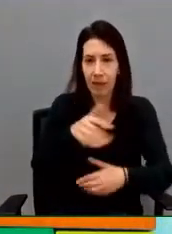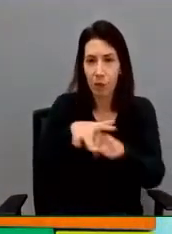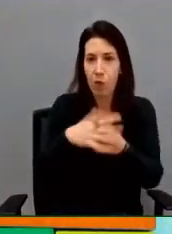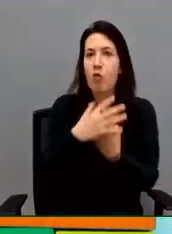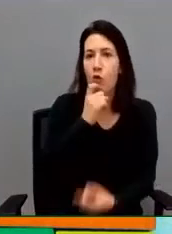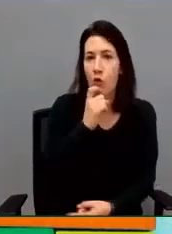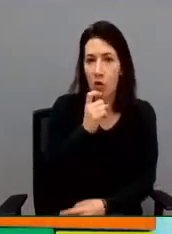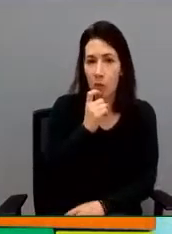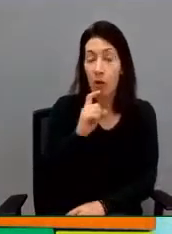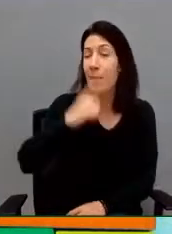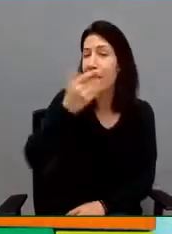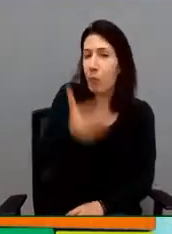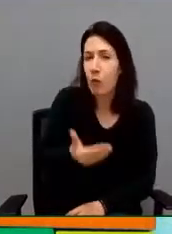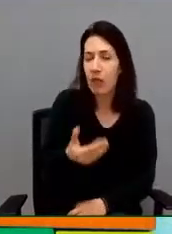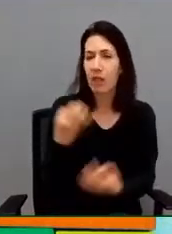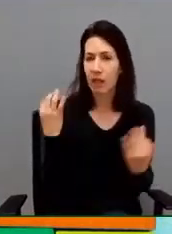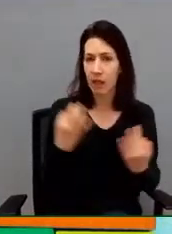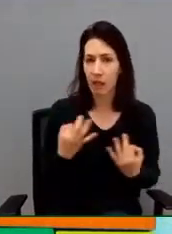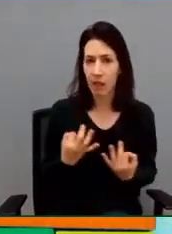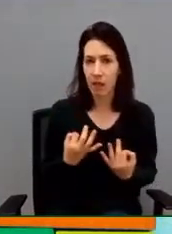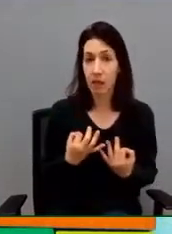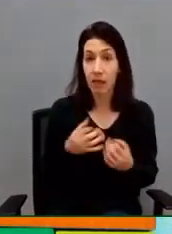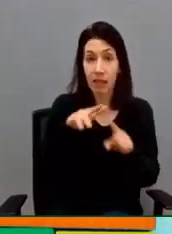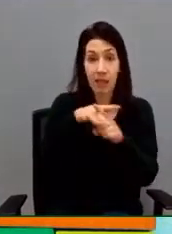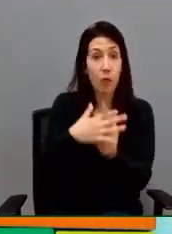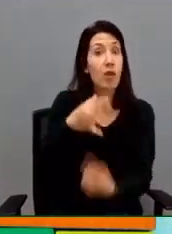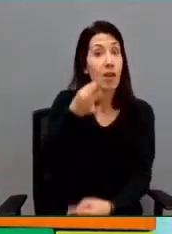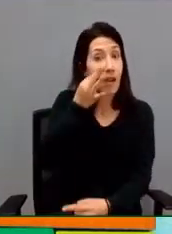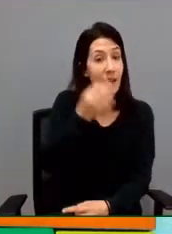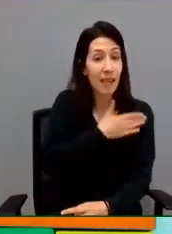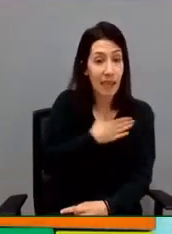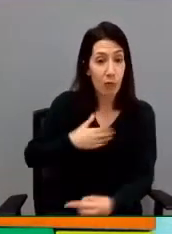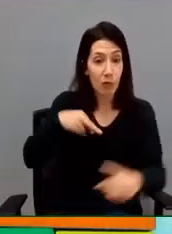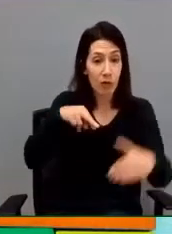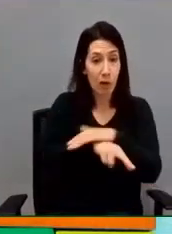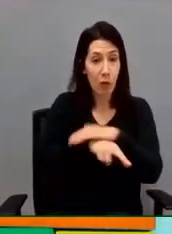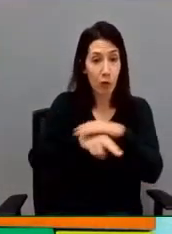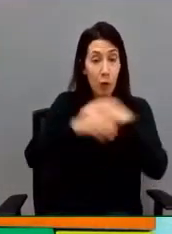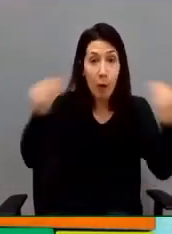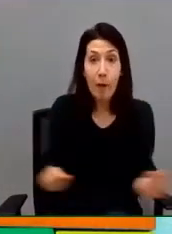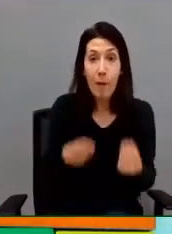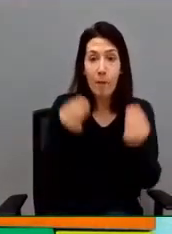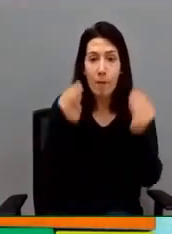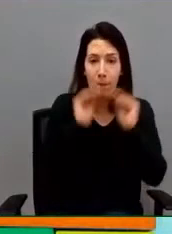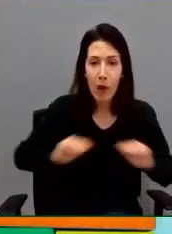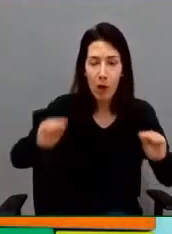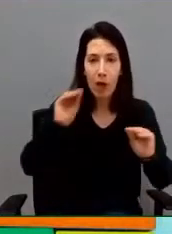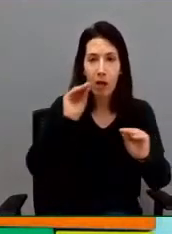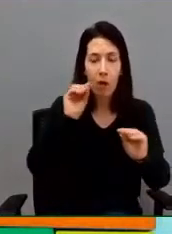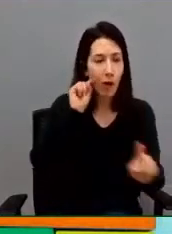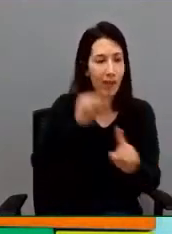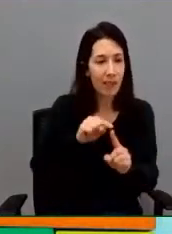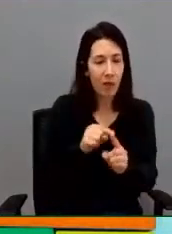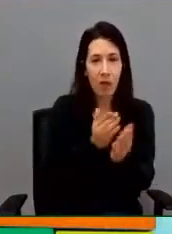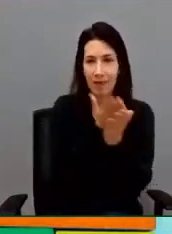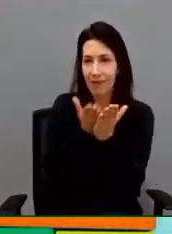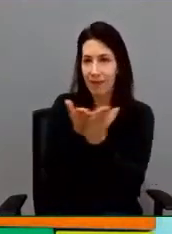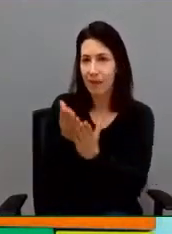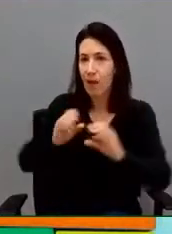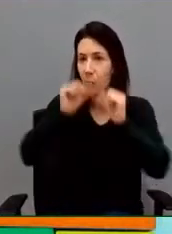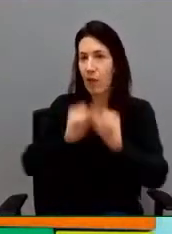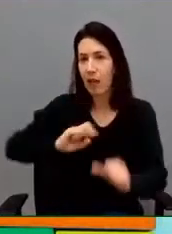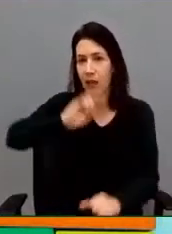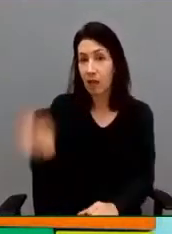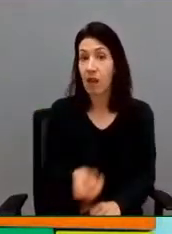Lo más relevante es que la realidad de mejorar los recursos para todas las modalidades y para todos los alumnos con TEA no tiene ningún